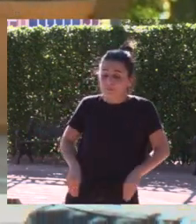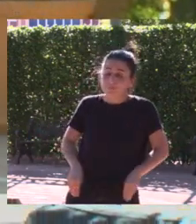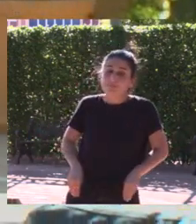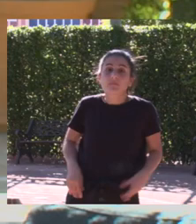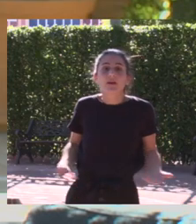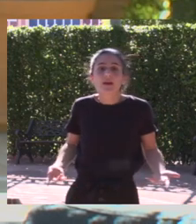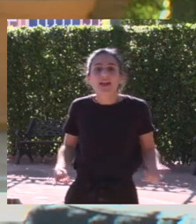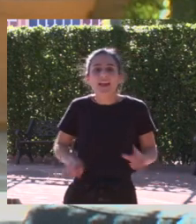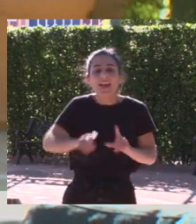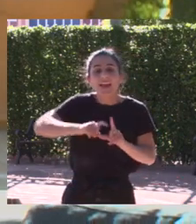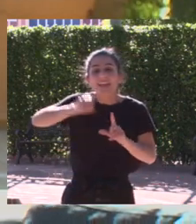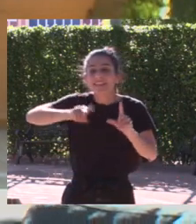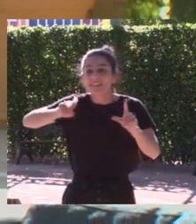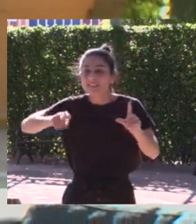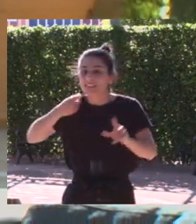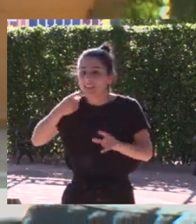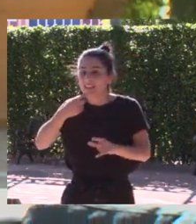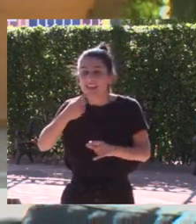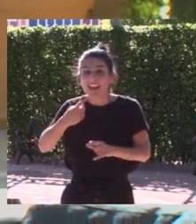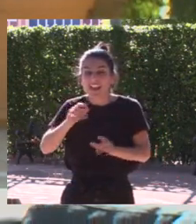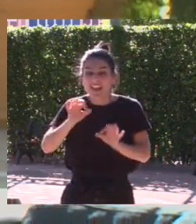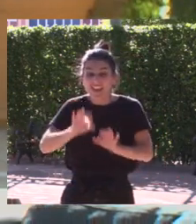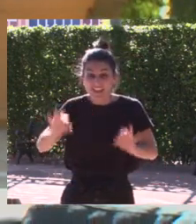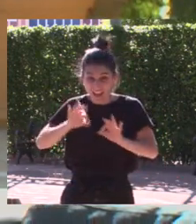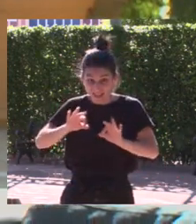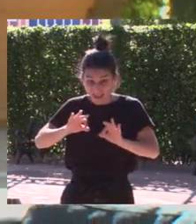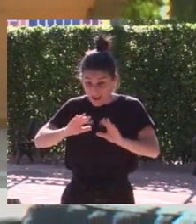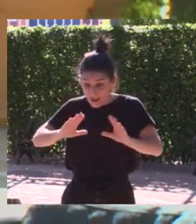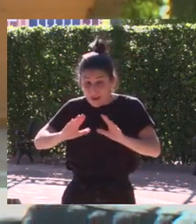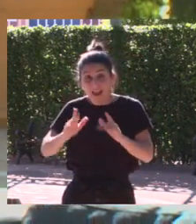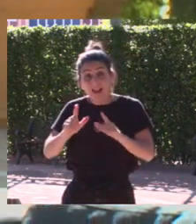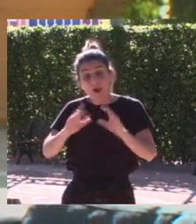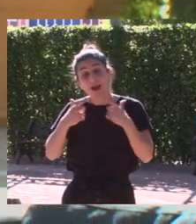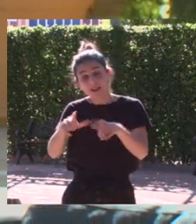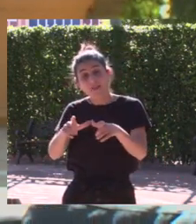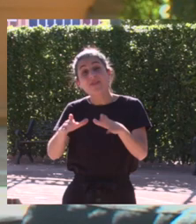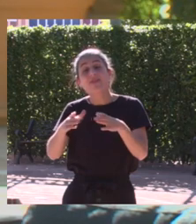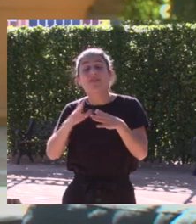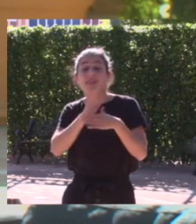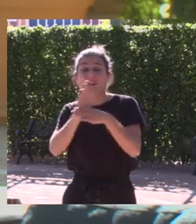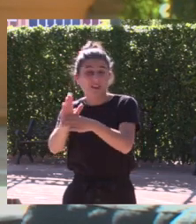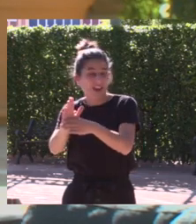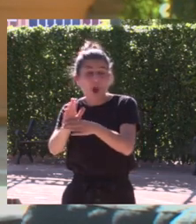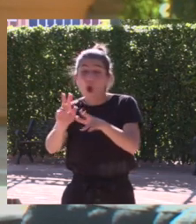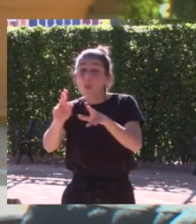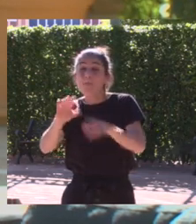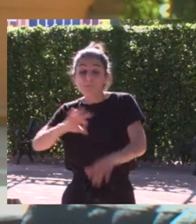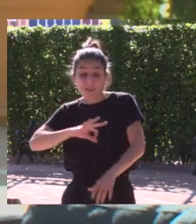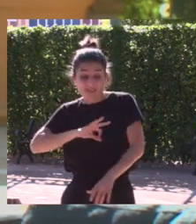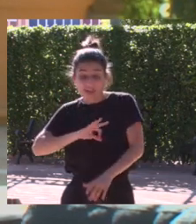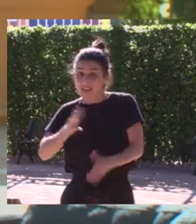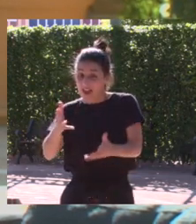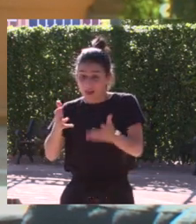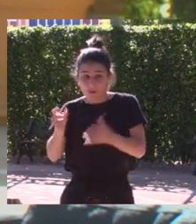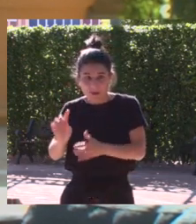las estadísticas eran que nadie en la historia del deporte de la vela había ganado una medalla de cualquier color